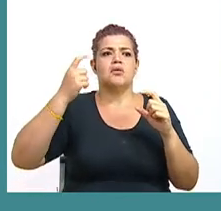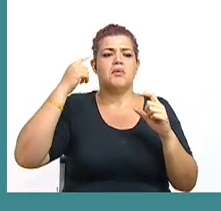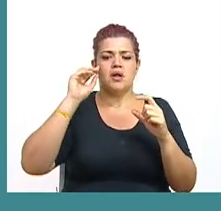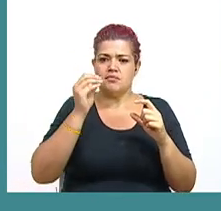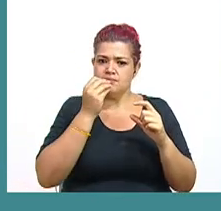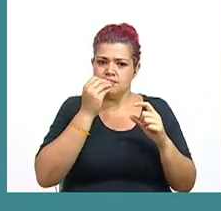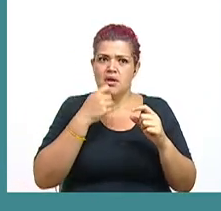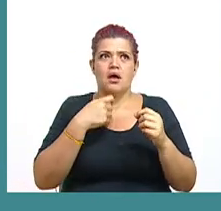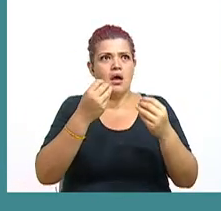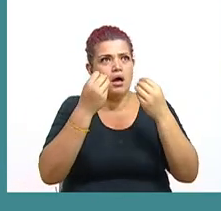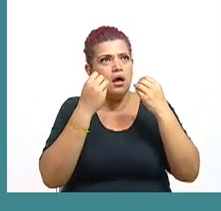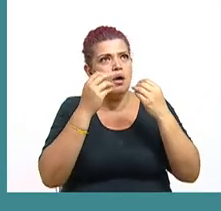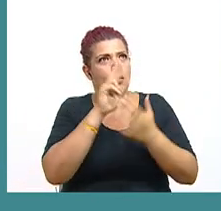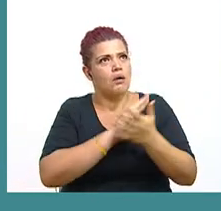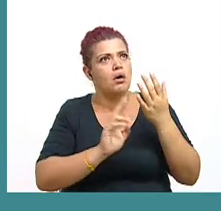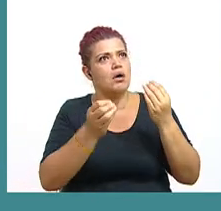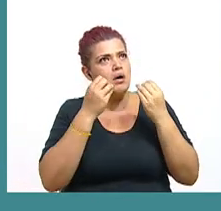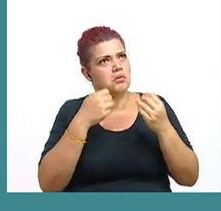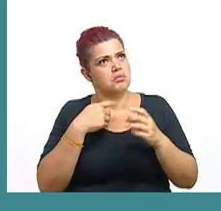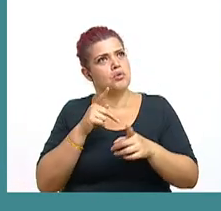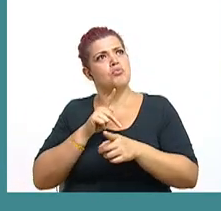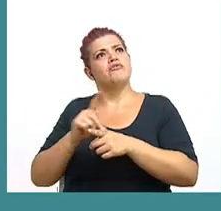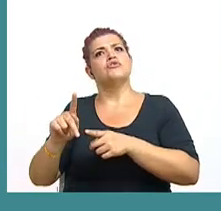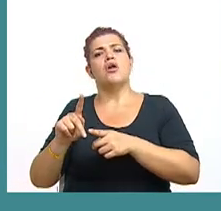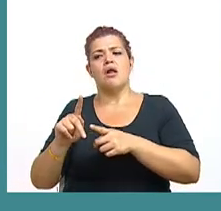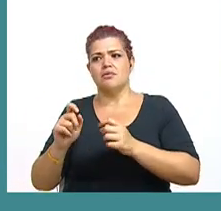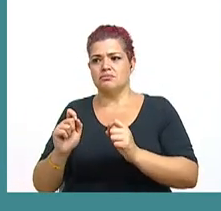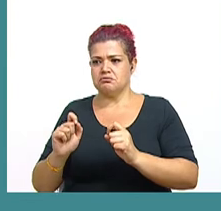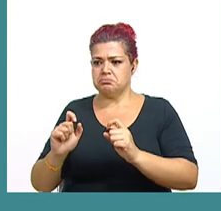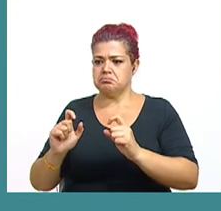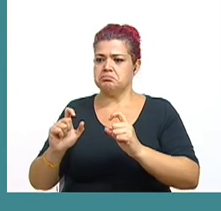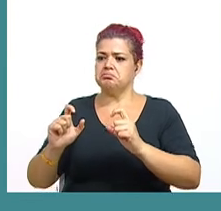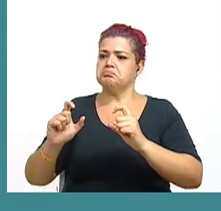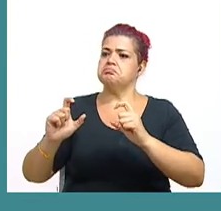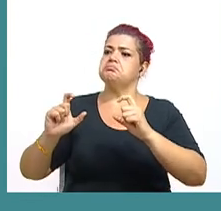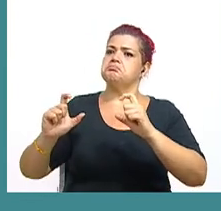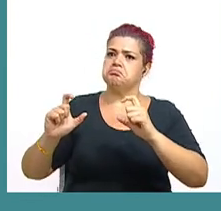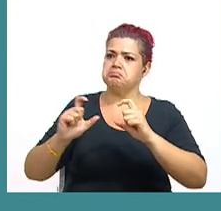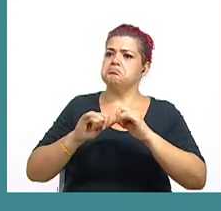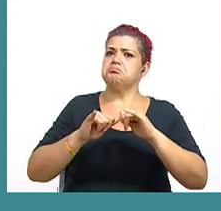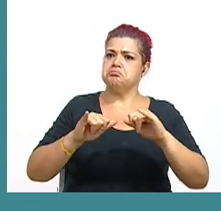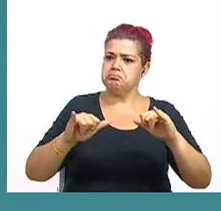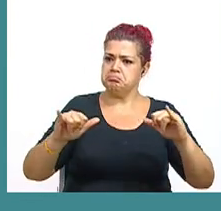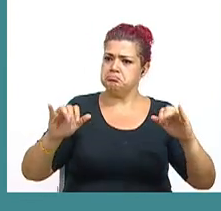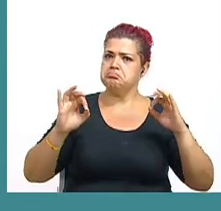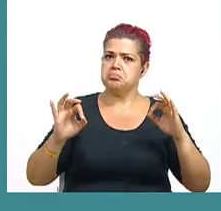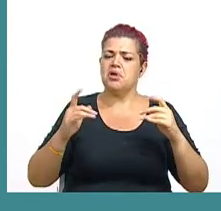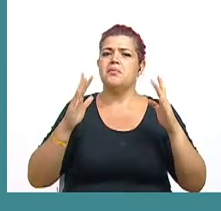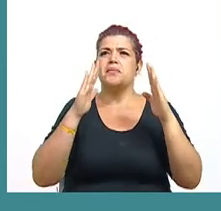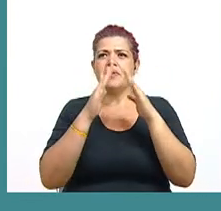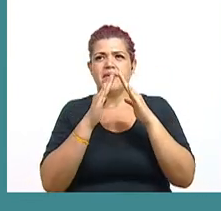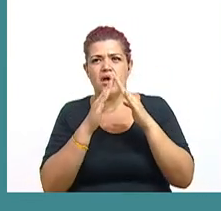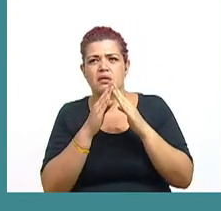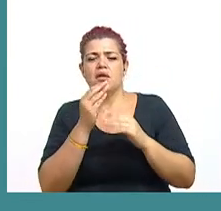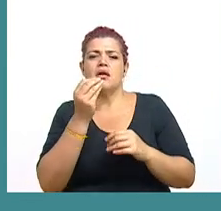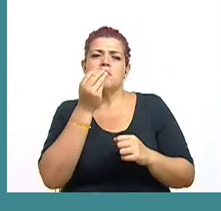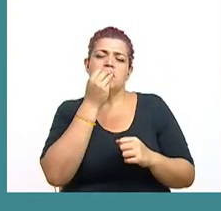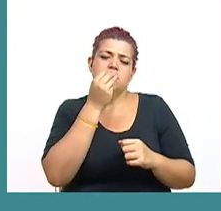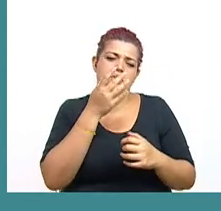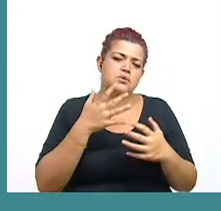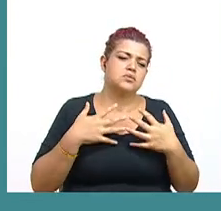económico que les permita satisfacer sus necesidades básicas. Vivienda, alimentación, salud,